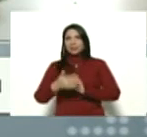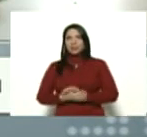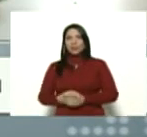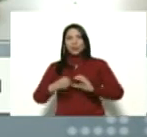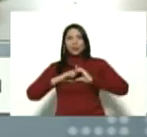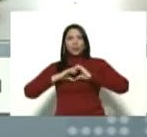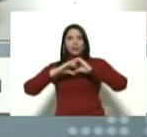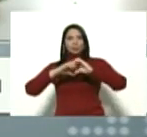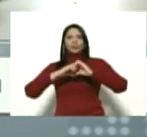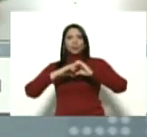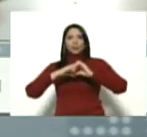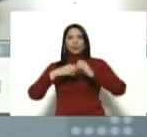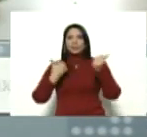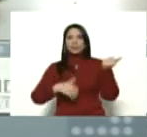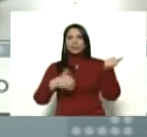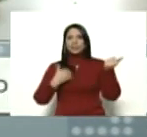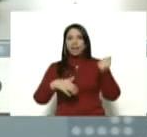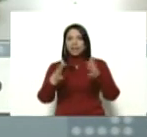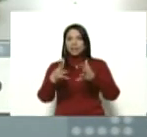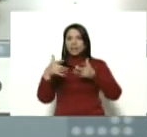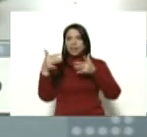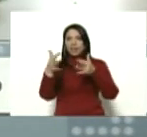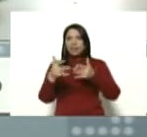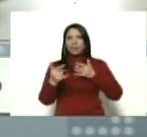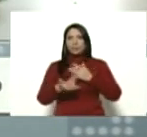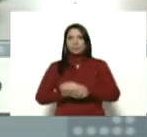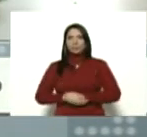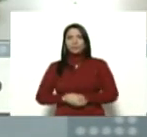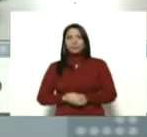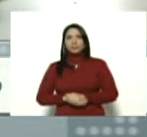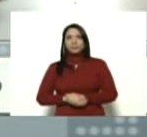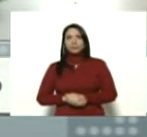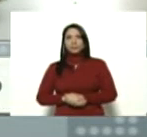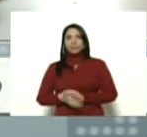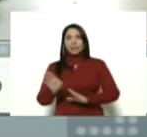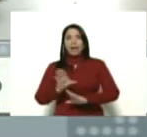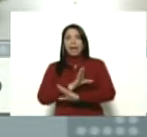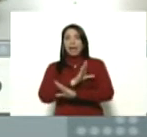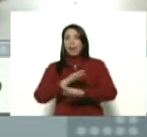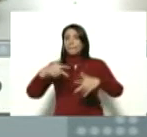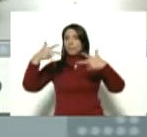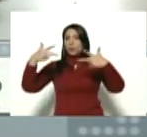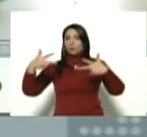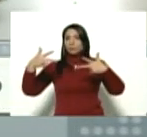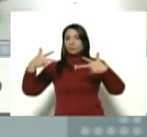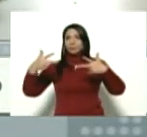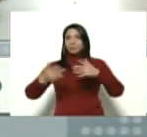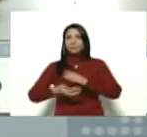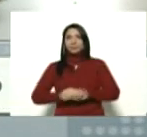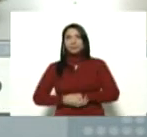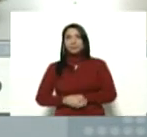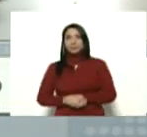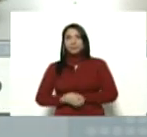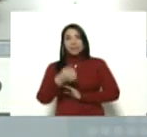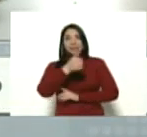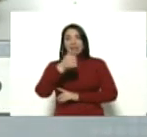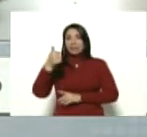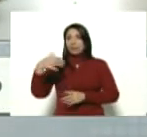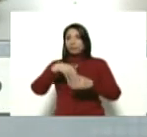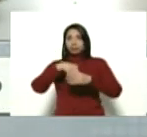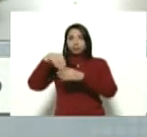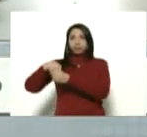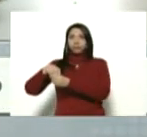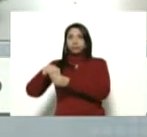llanero, Escalona. tocaron su arpa, su cuatro y cantaron, pero por videoconferencia, cada quien en su casa.